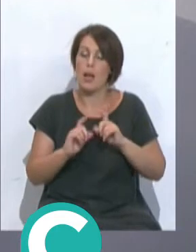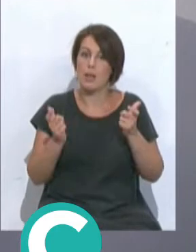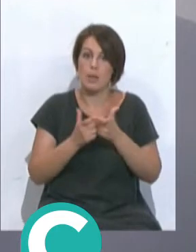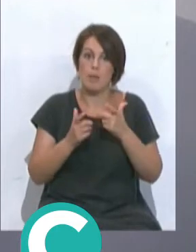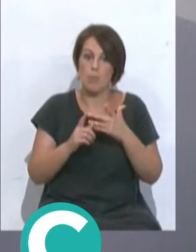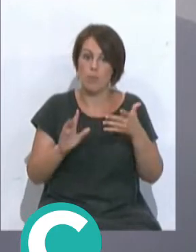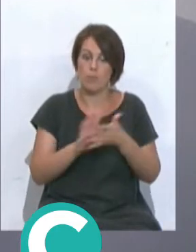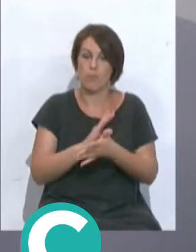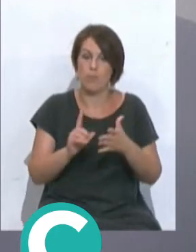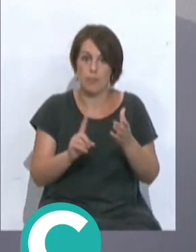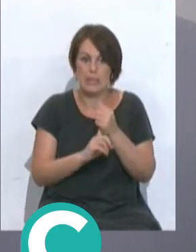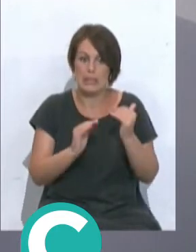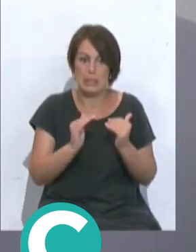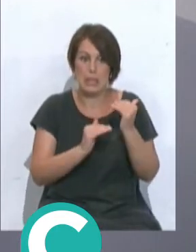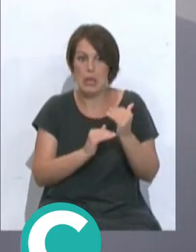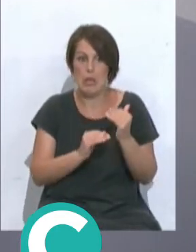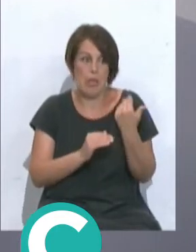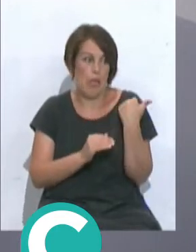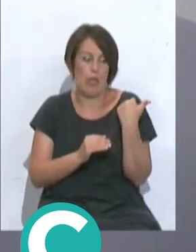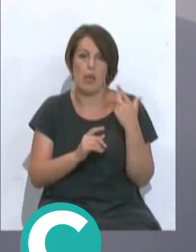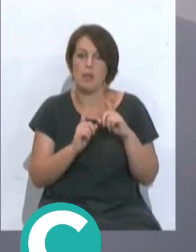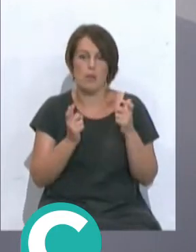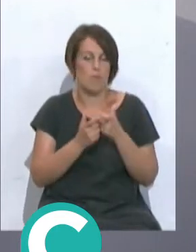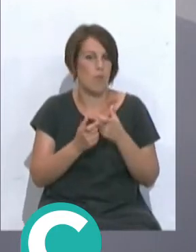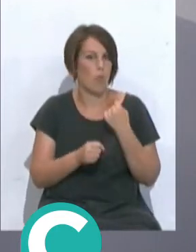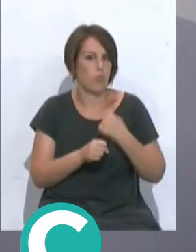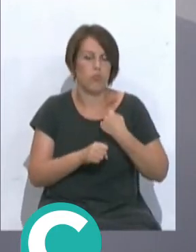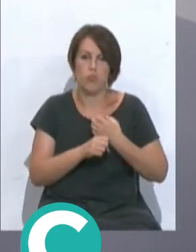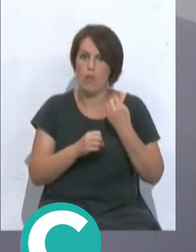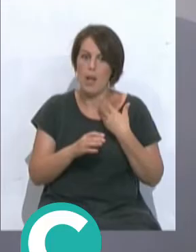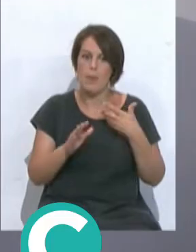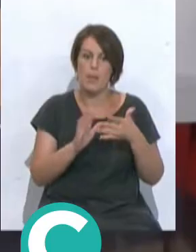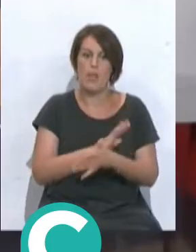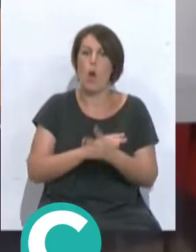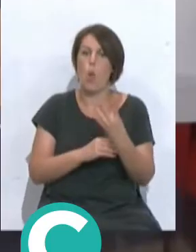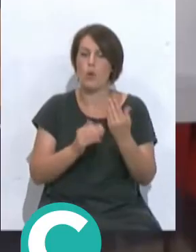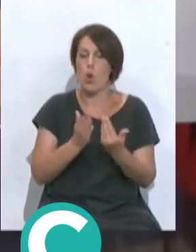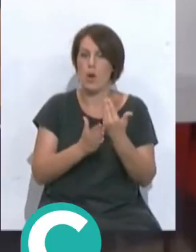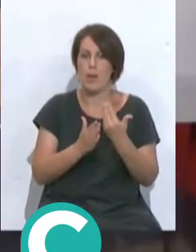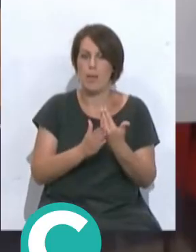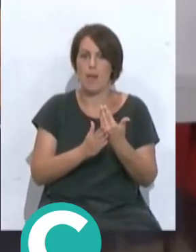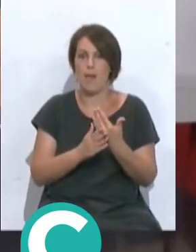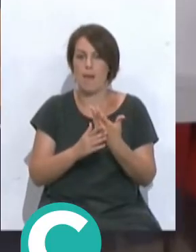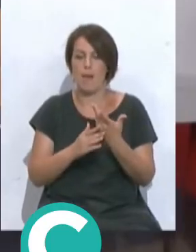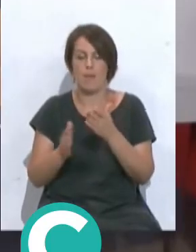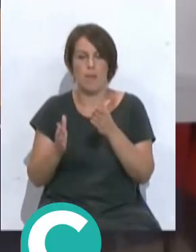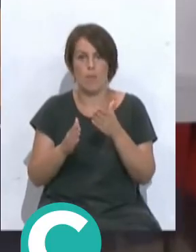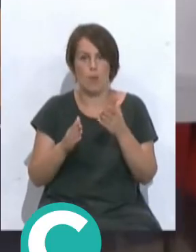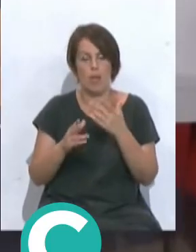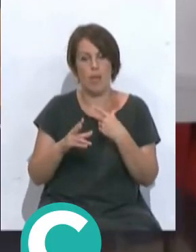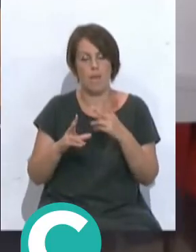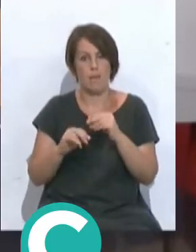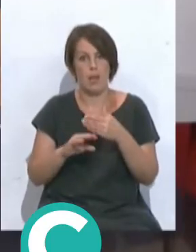ascendido, la plantilla rinda un grandísimo nivel, consigue la permanencia incluso cuatro jornadas antes de que finalice el